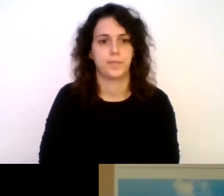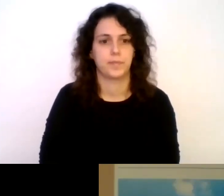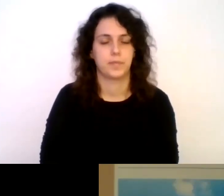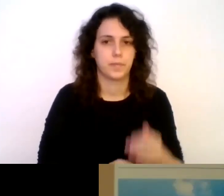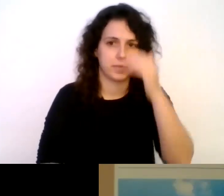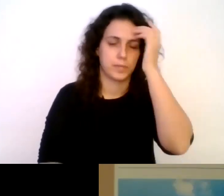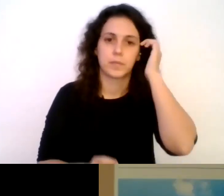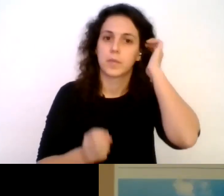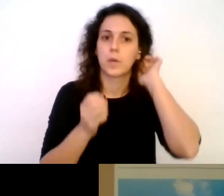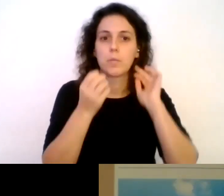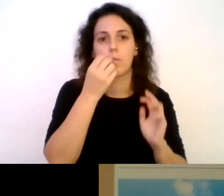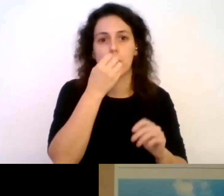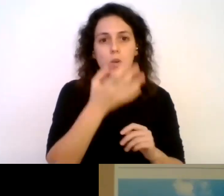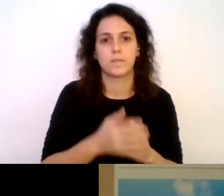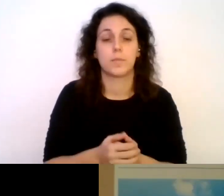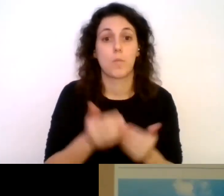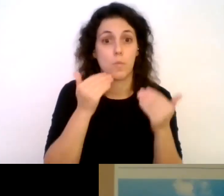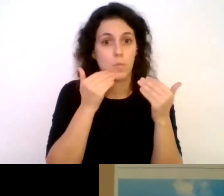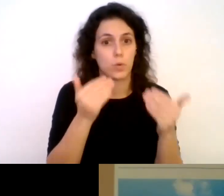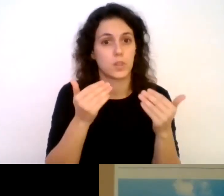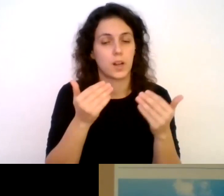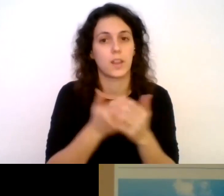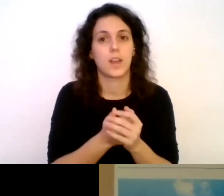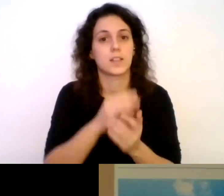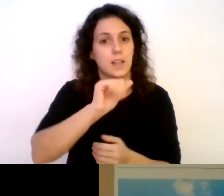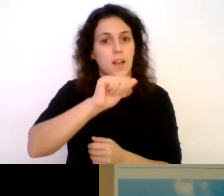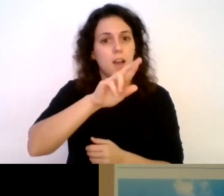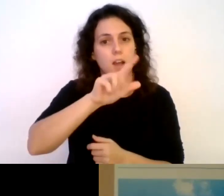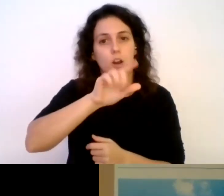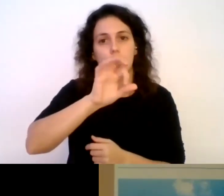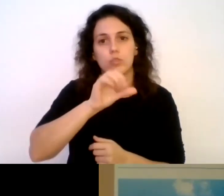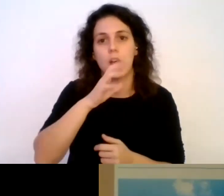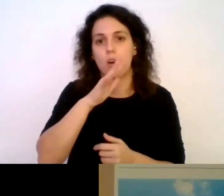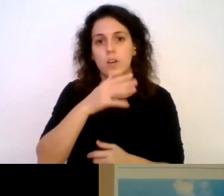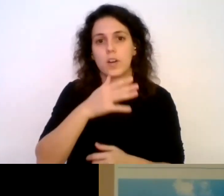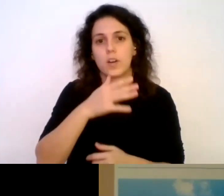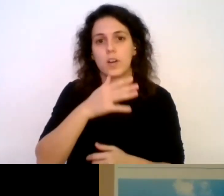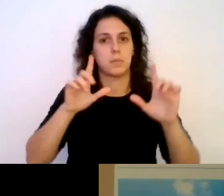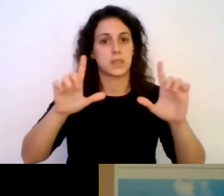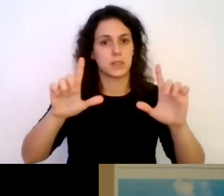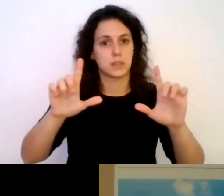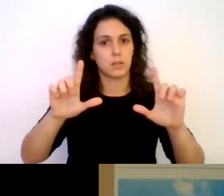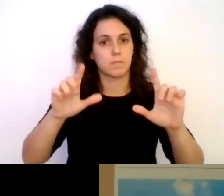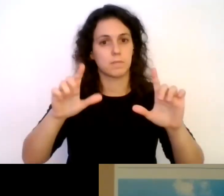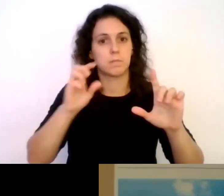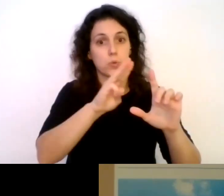Bueno, muchas gracias Carlos. Voy a compartir ahora mi presentación.